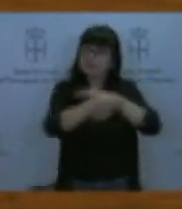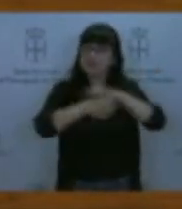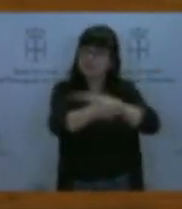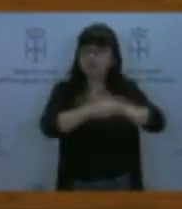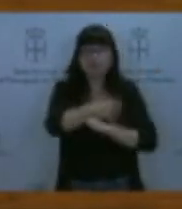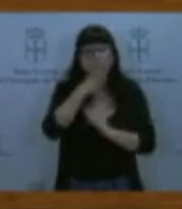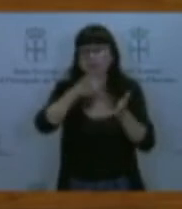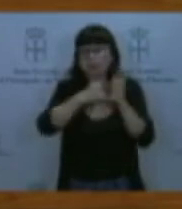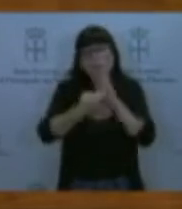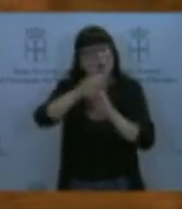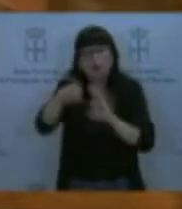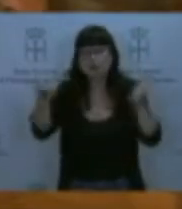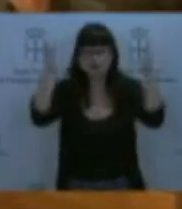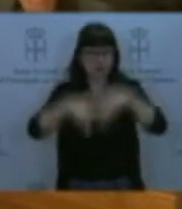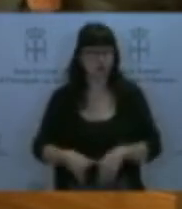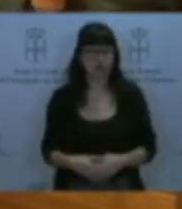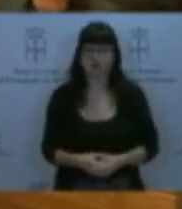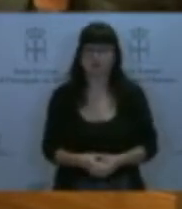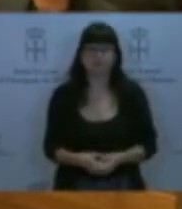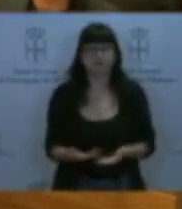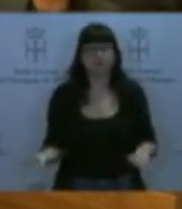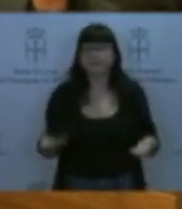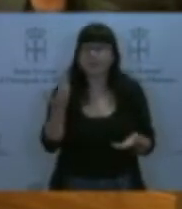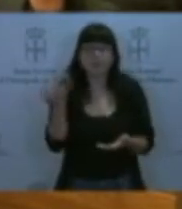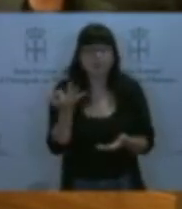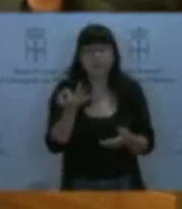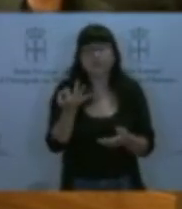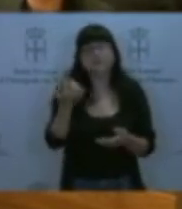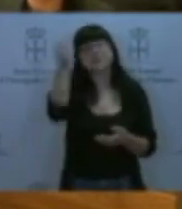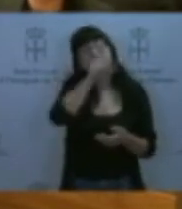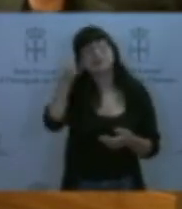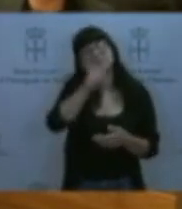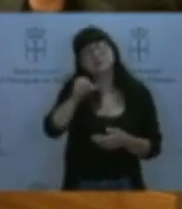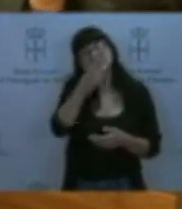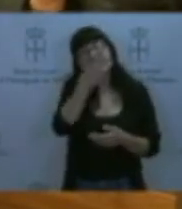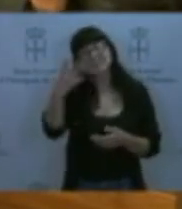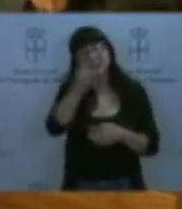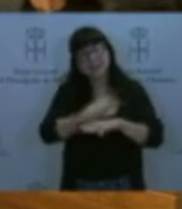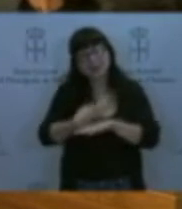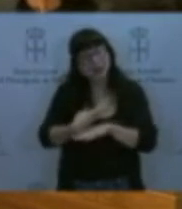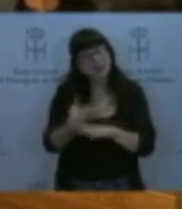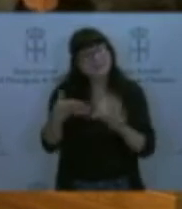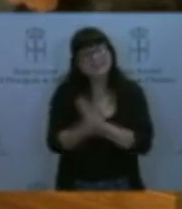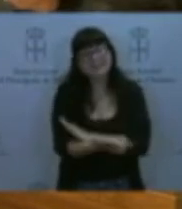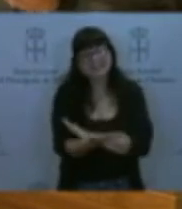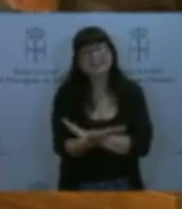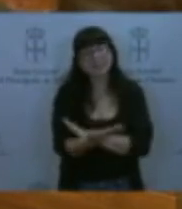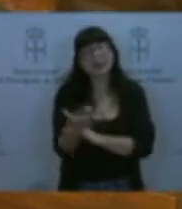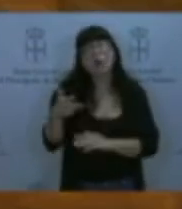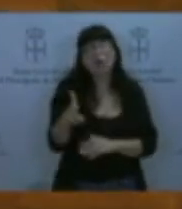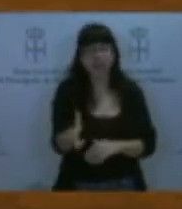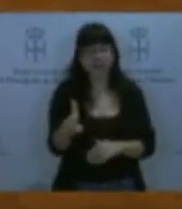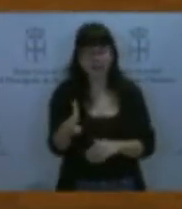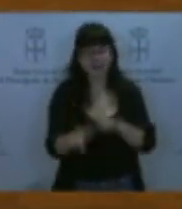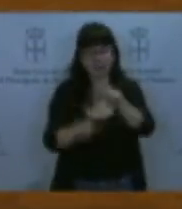La introducción de las 35 horas en esta ley significa, por último, la recuperación de un arrebatado a las y los empleados públicos, una imposición